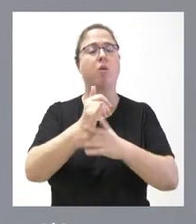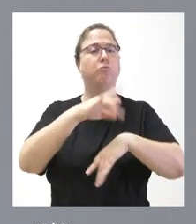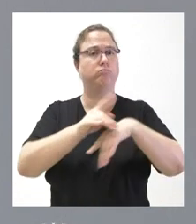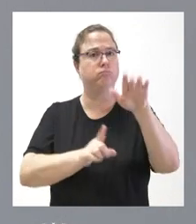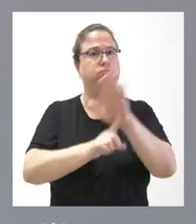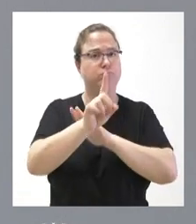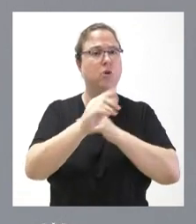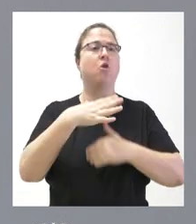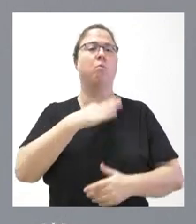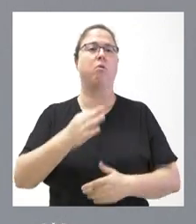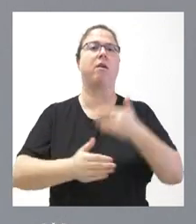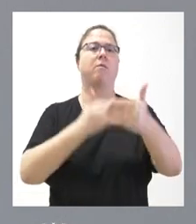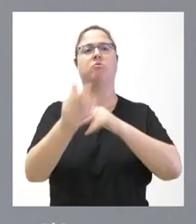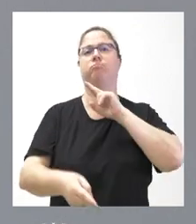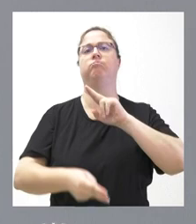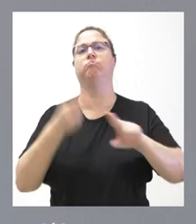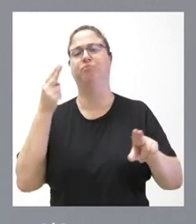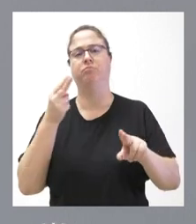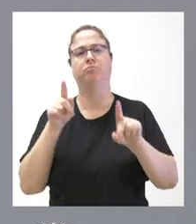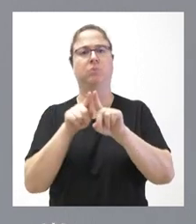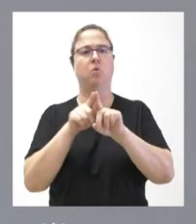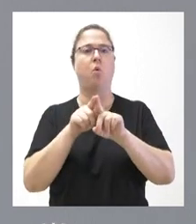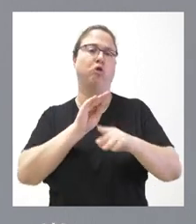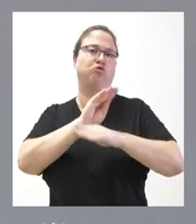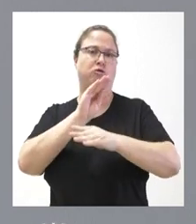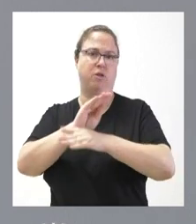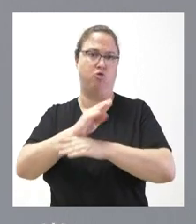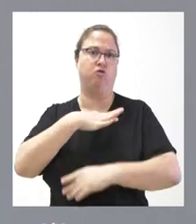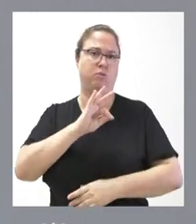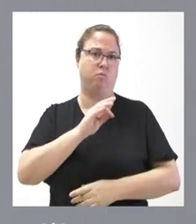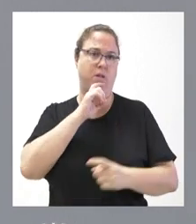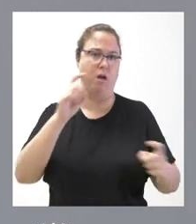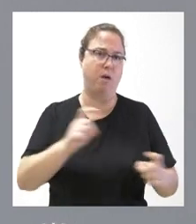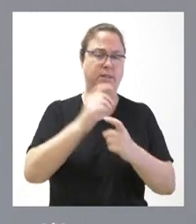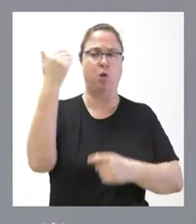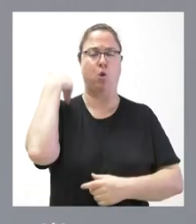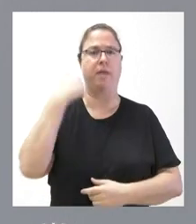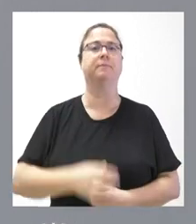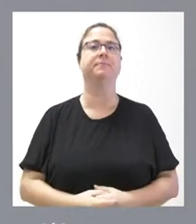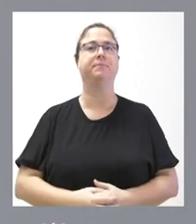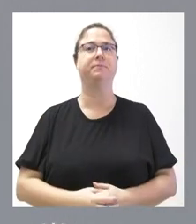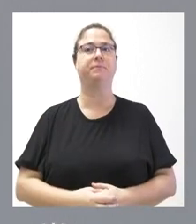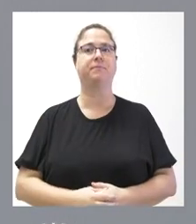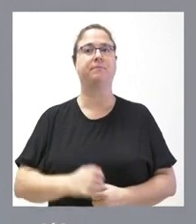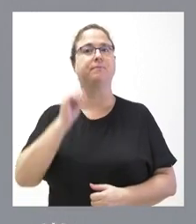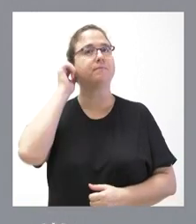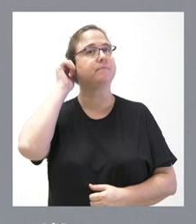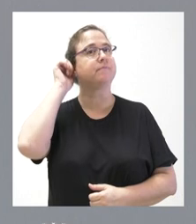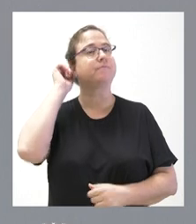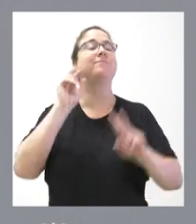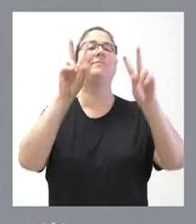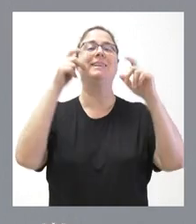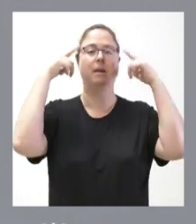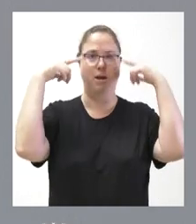ir otorgando por la vía más rápida estas subvenciones que hemos anunciado el otro día. ¿Y el tema del lobo?